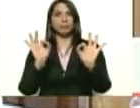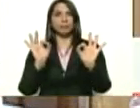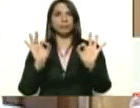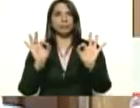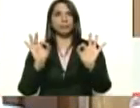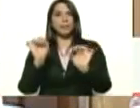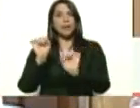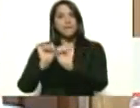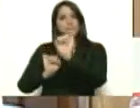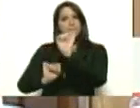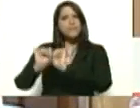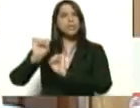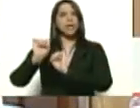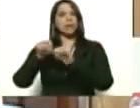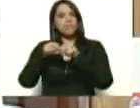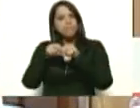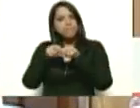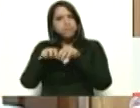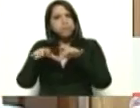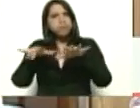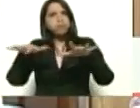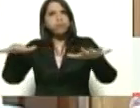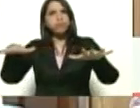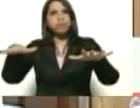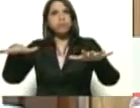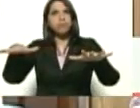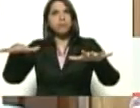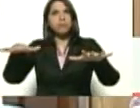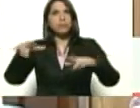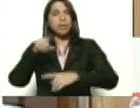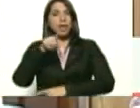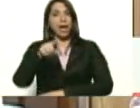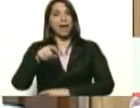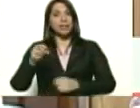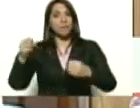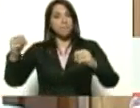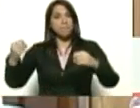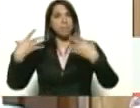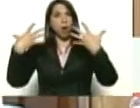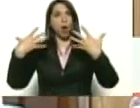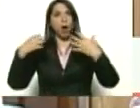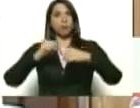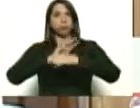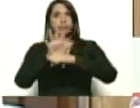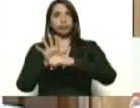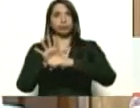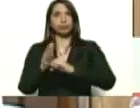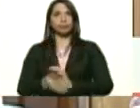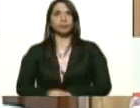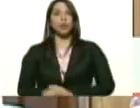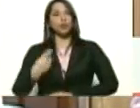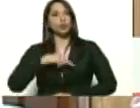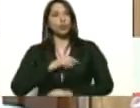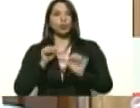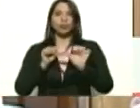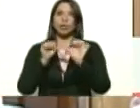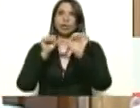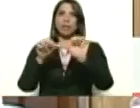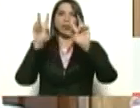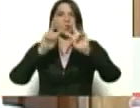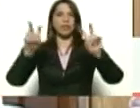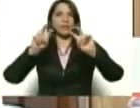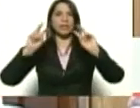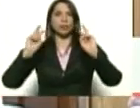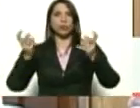evitando una propagación masiva del virus COVID-19. Así que seguiremos revisando los temas,